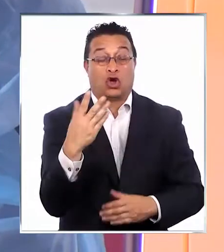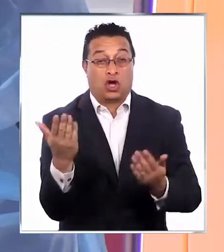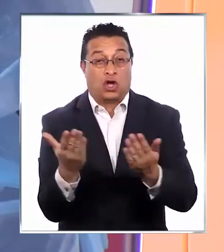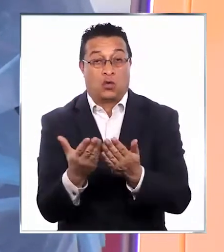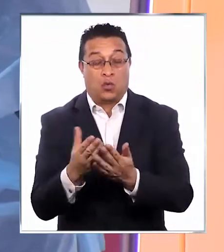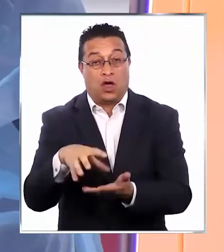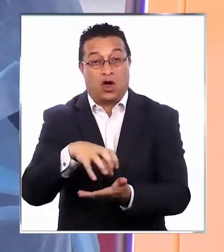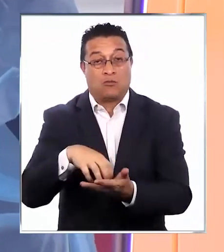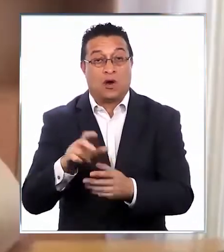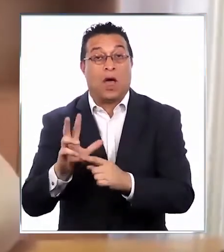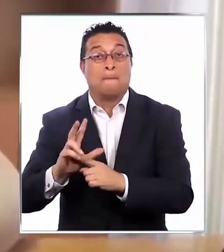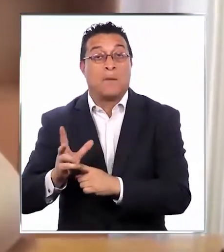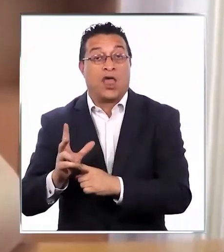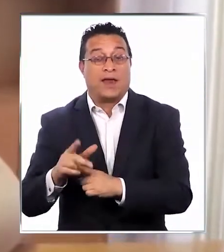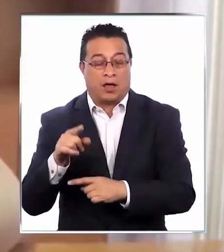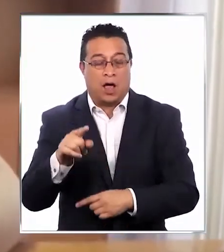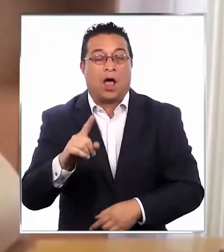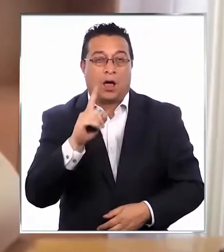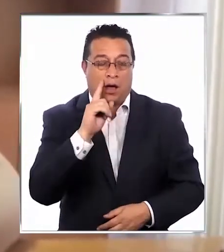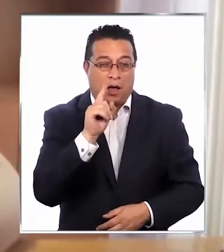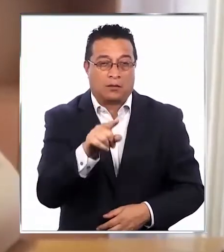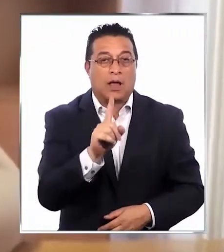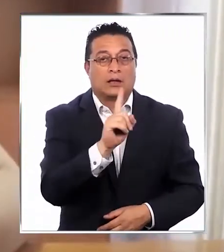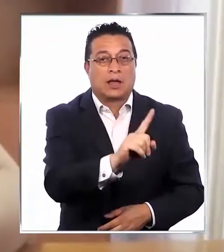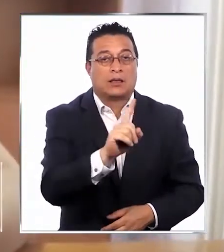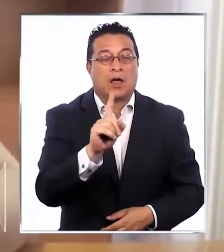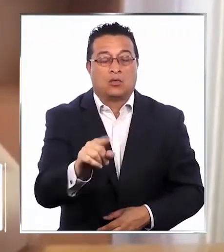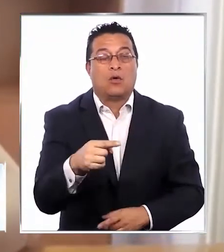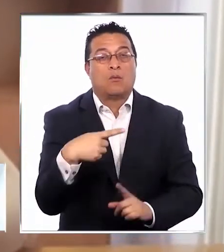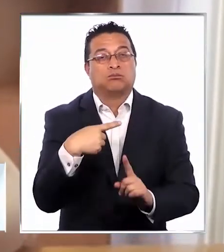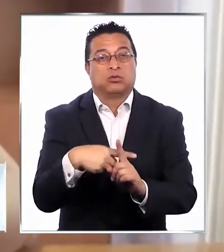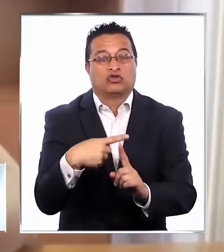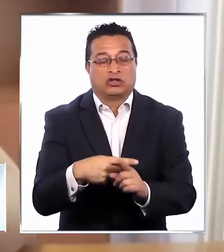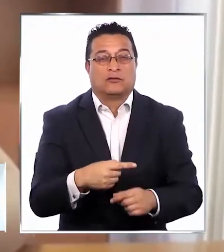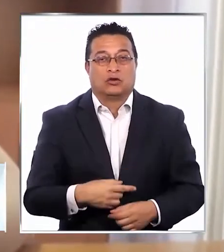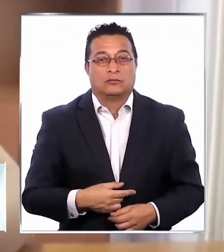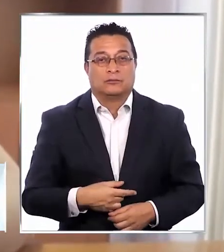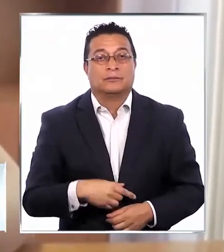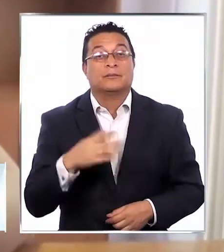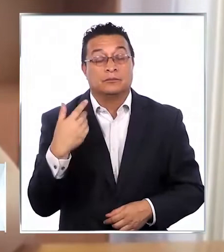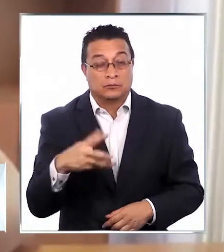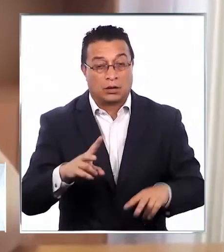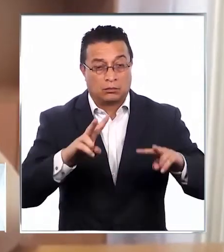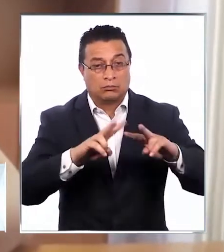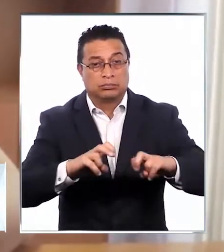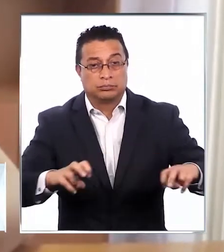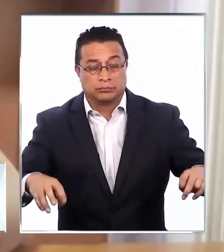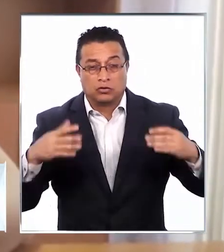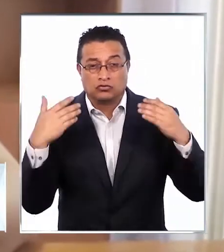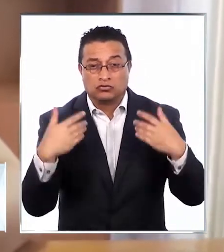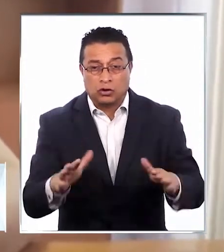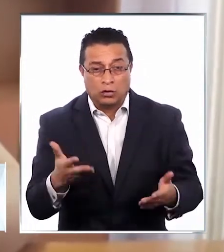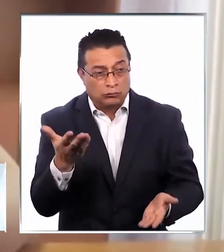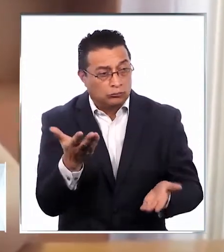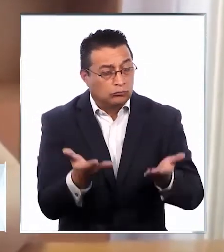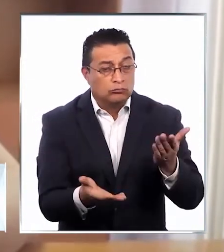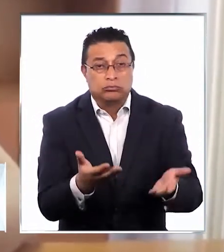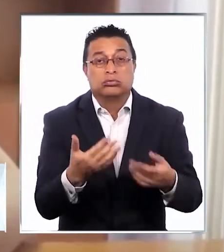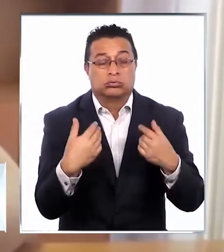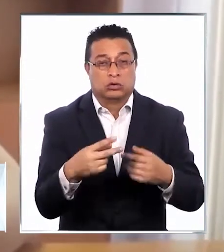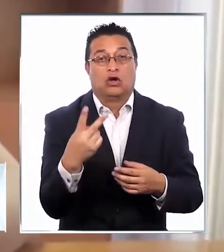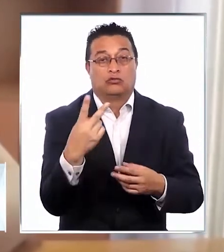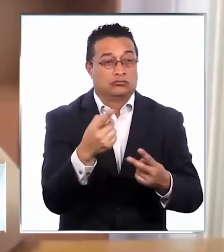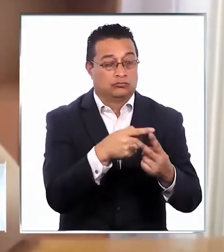dos colegios en la comuna de Molina que han presentado cada uno un caso positivo. Se realizó la investigación epidemiológica